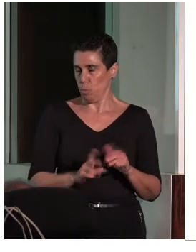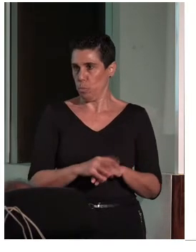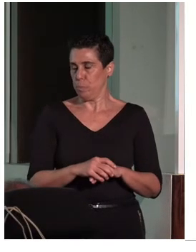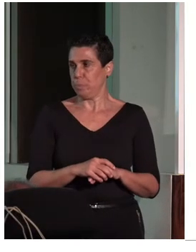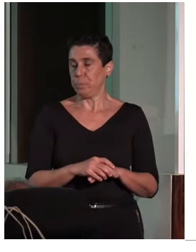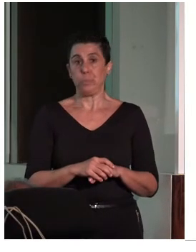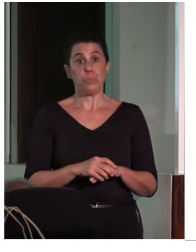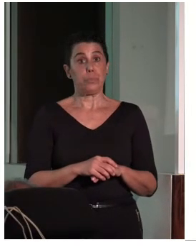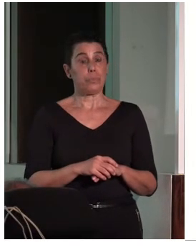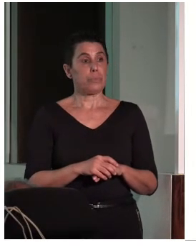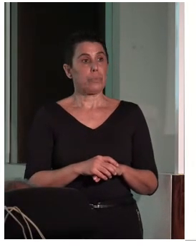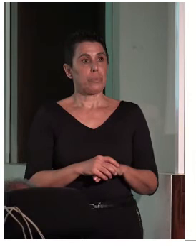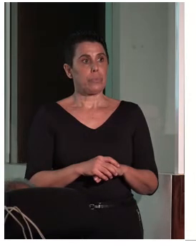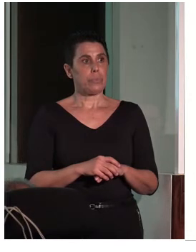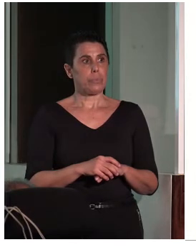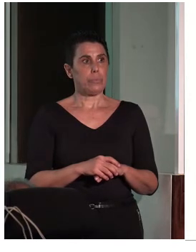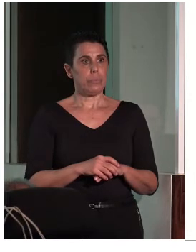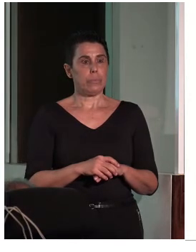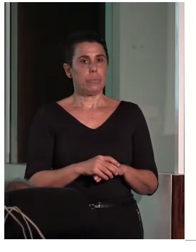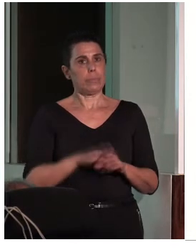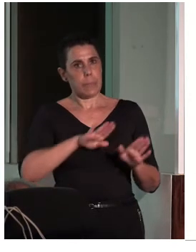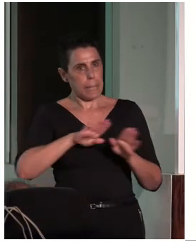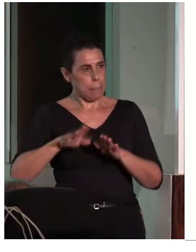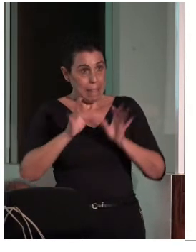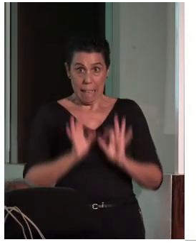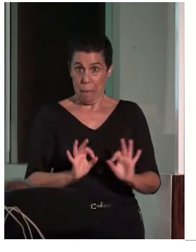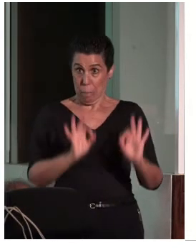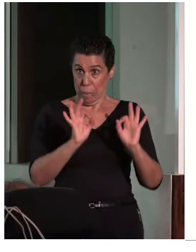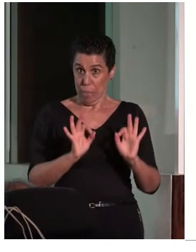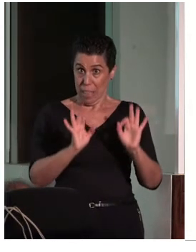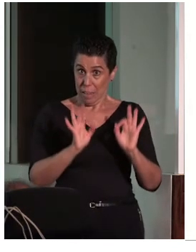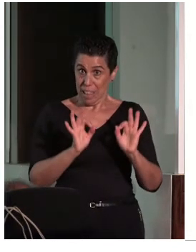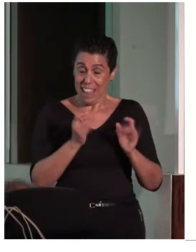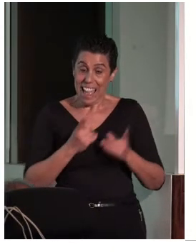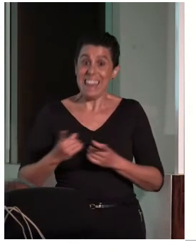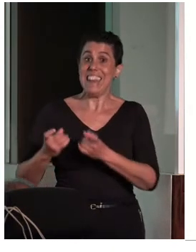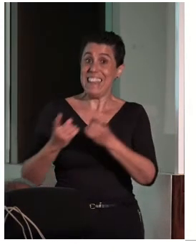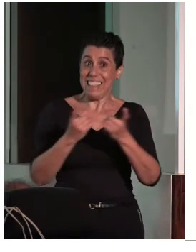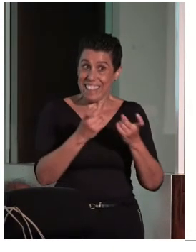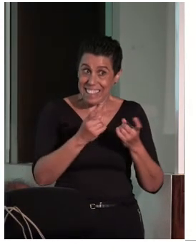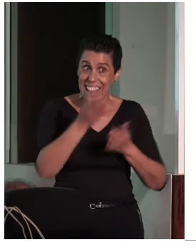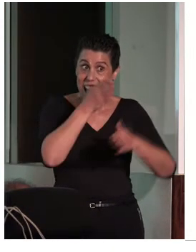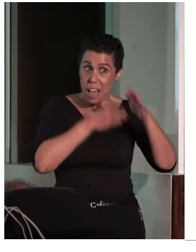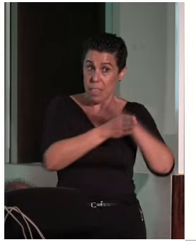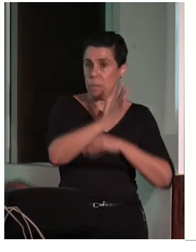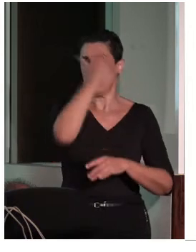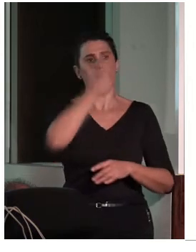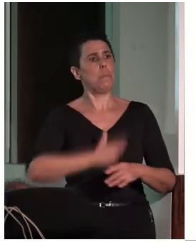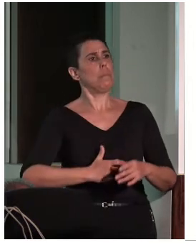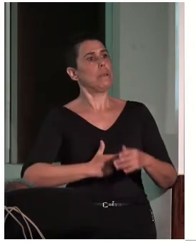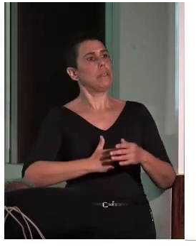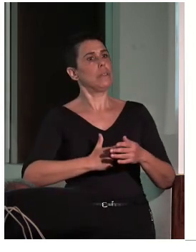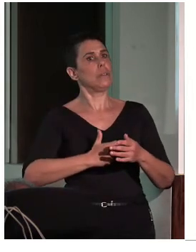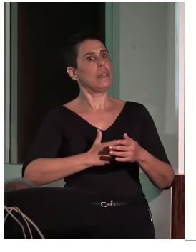En el plano más específico de necesidad de accesibilidad para personas con discapacidad